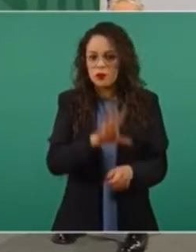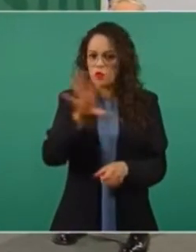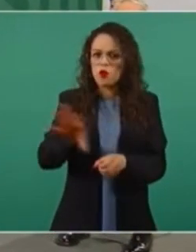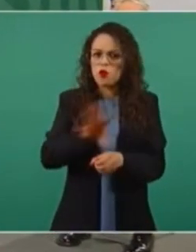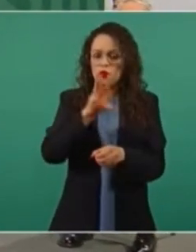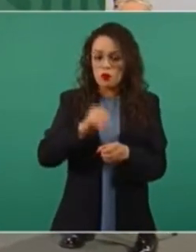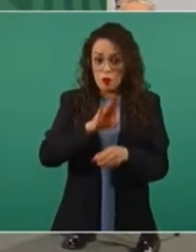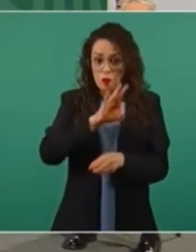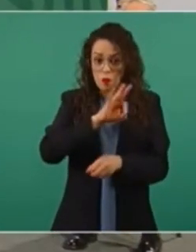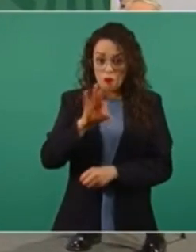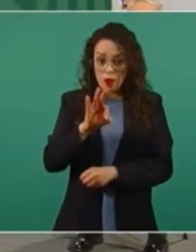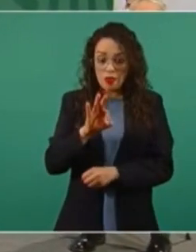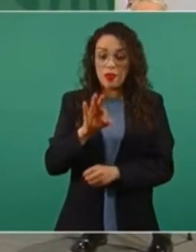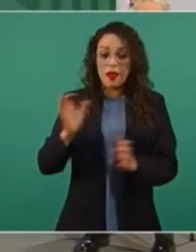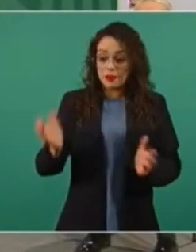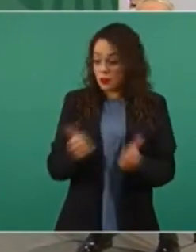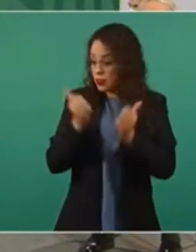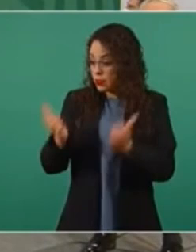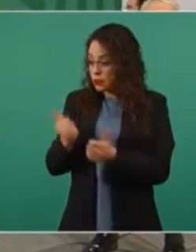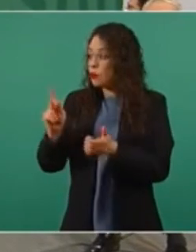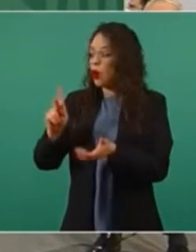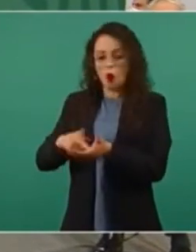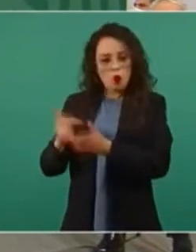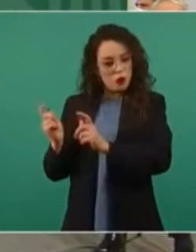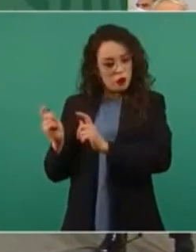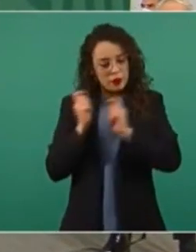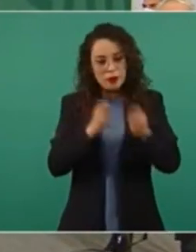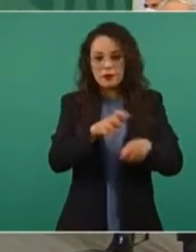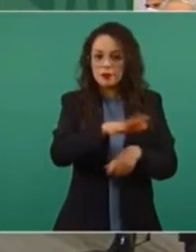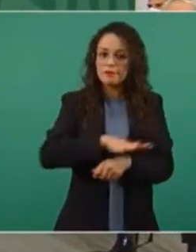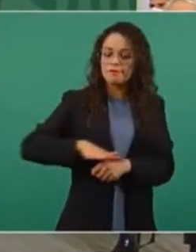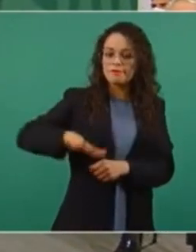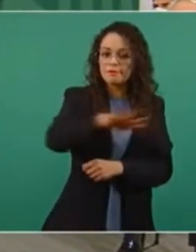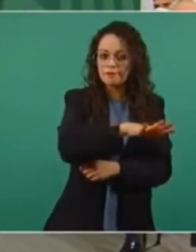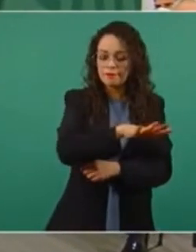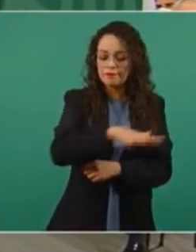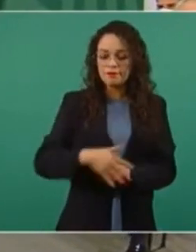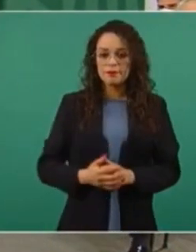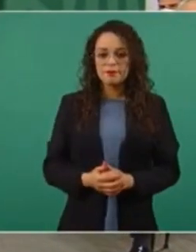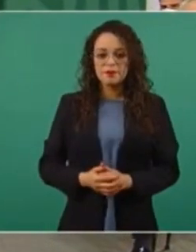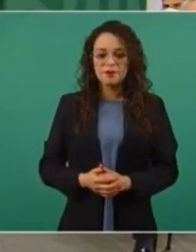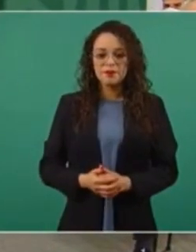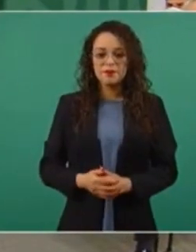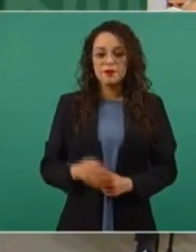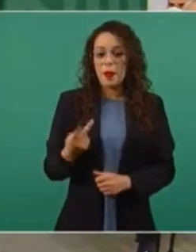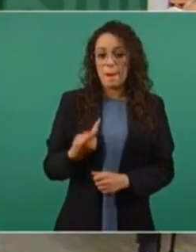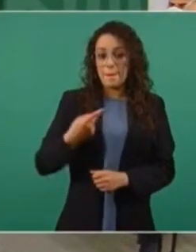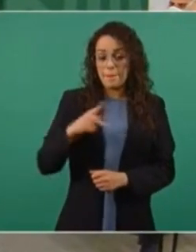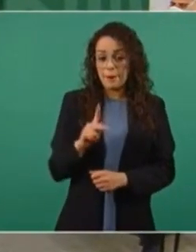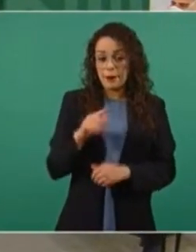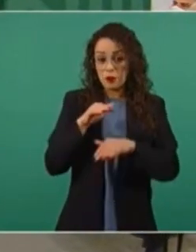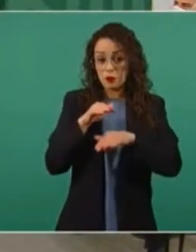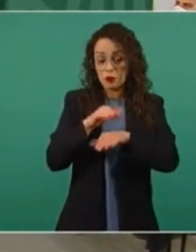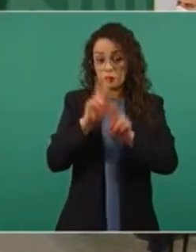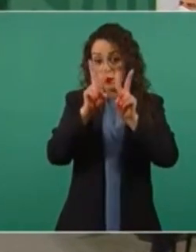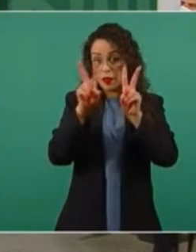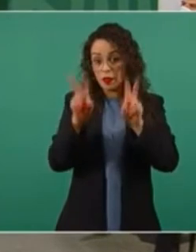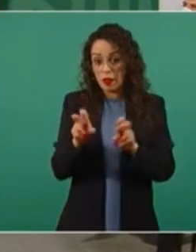pero el presupuesto para vacunas,